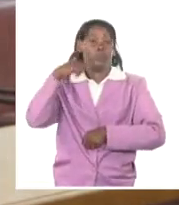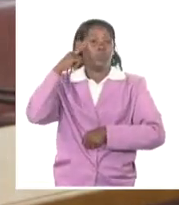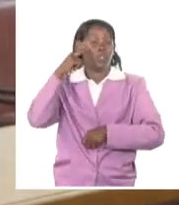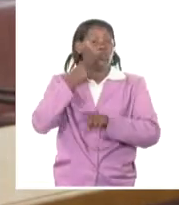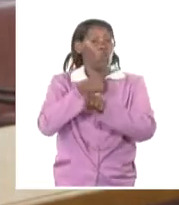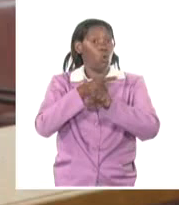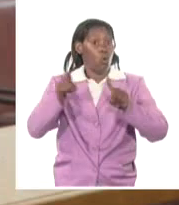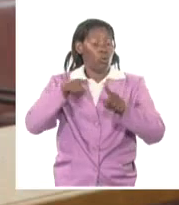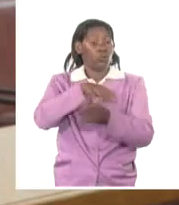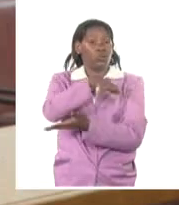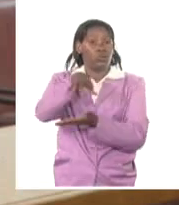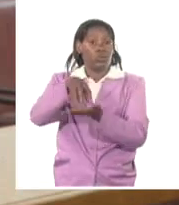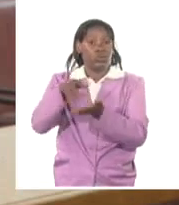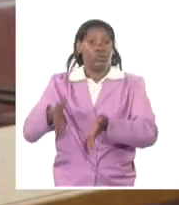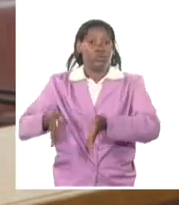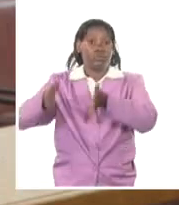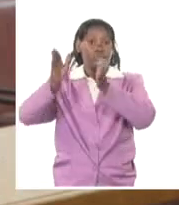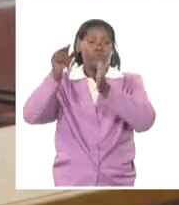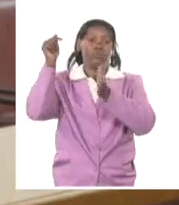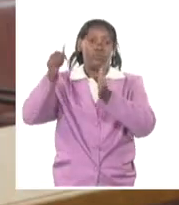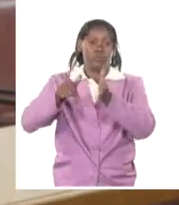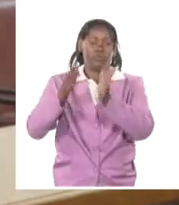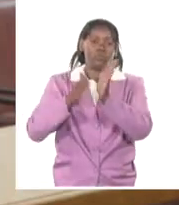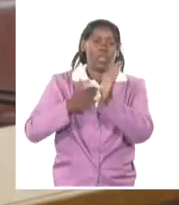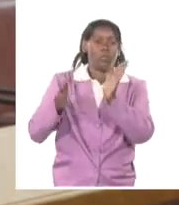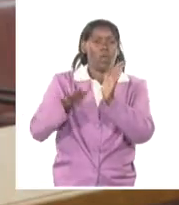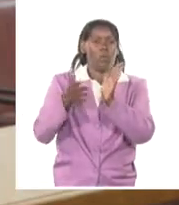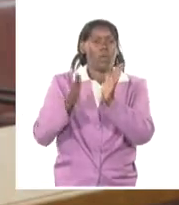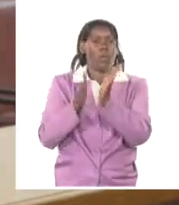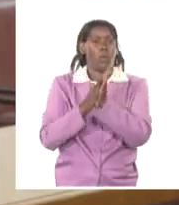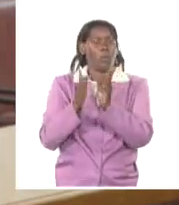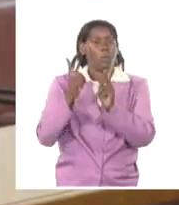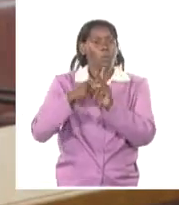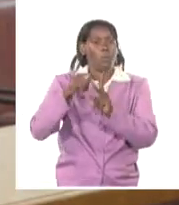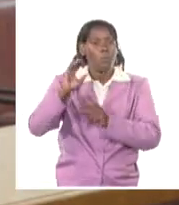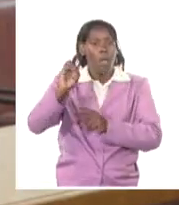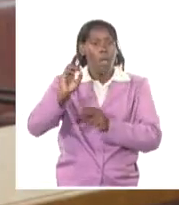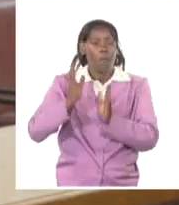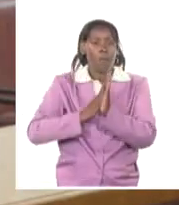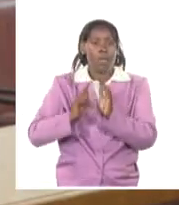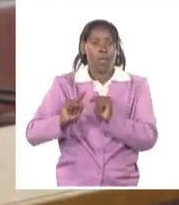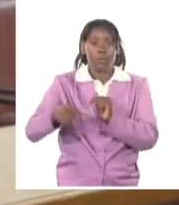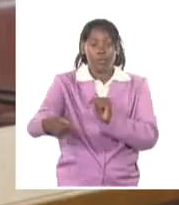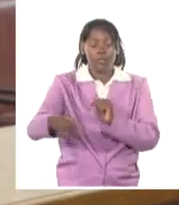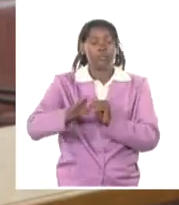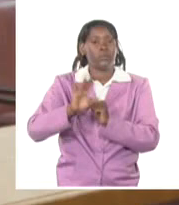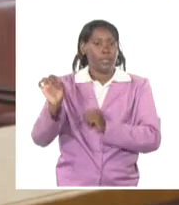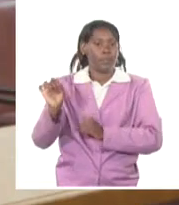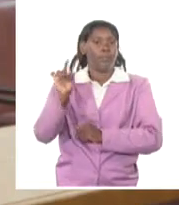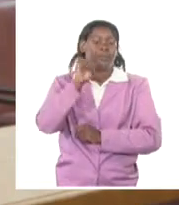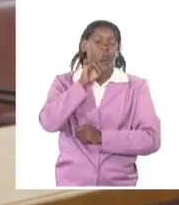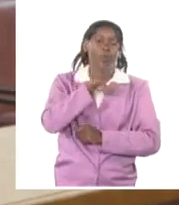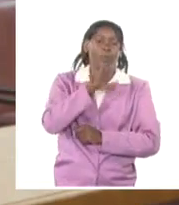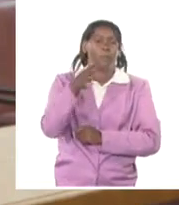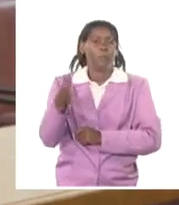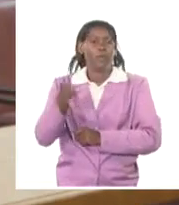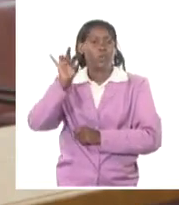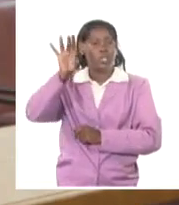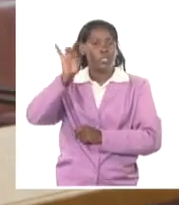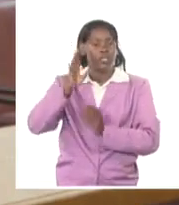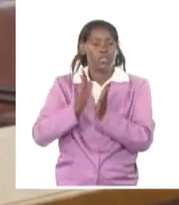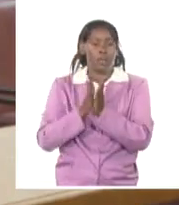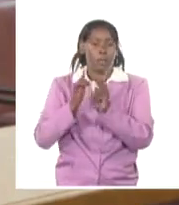en el mes de mayo, es decir, el mes que viene vamos a terminar césped sobre el 15 de mayo.